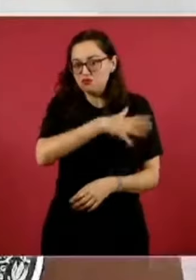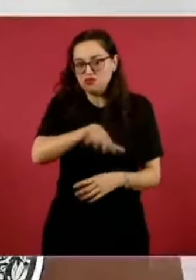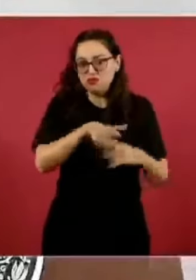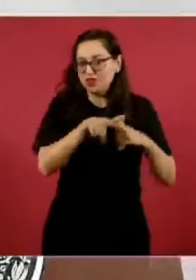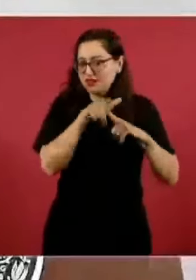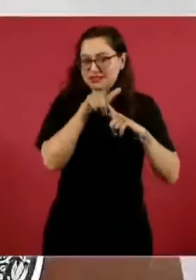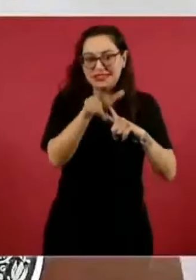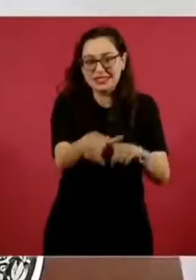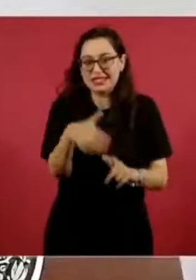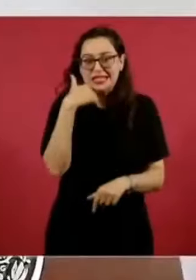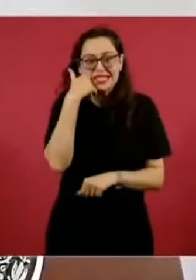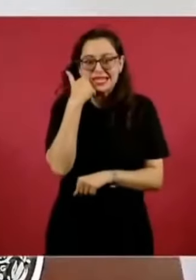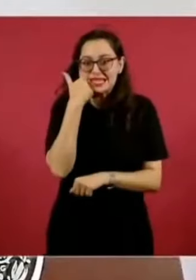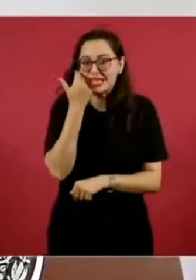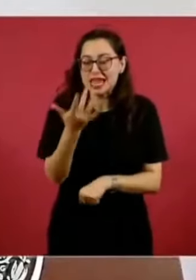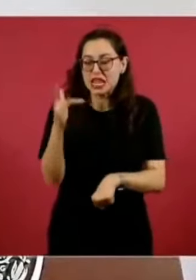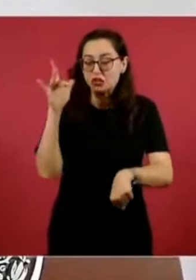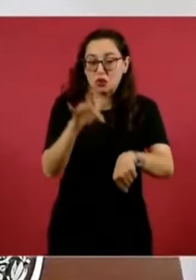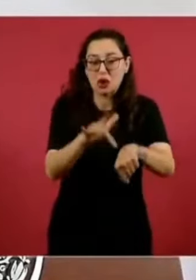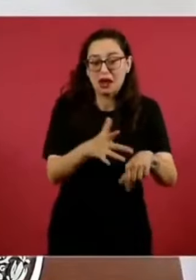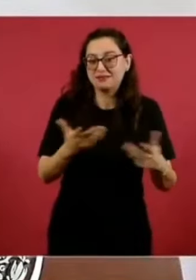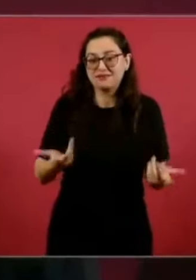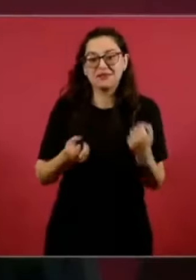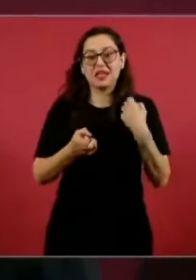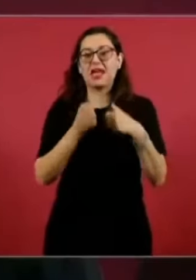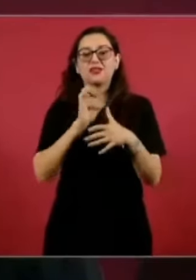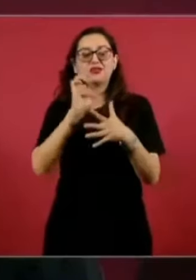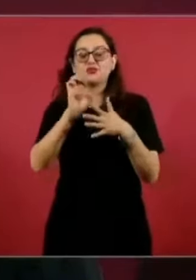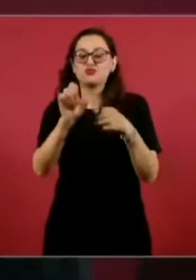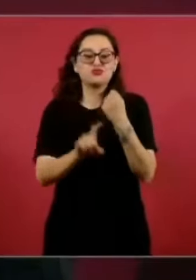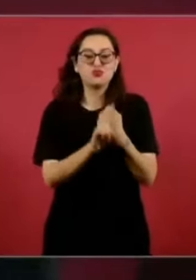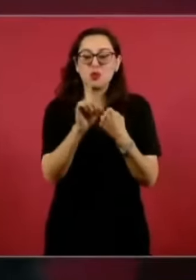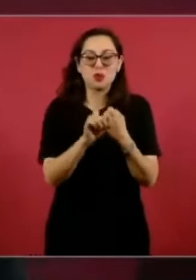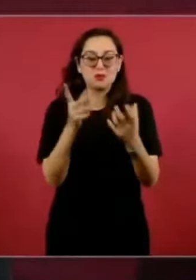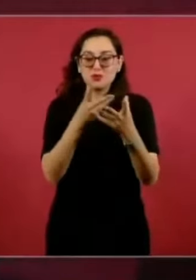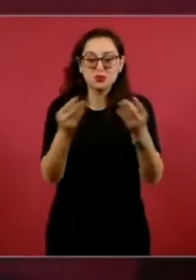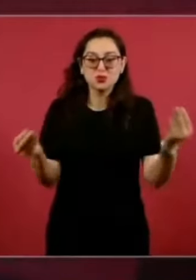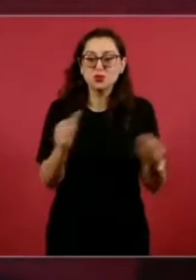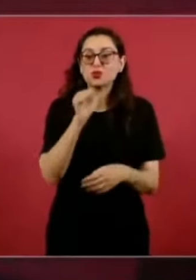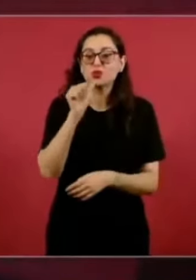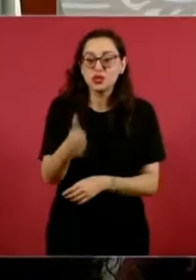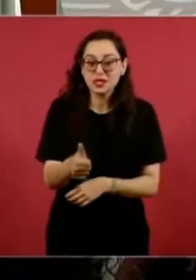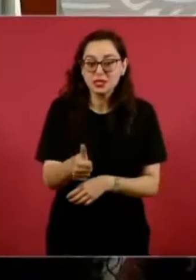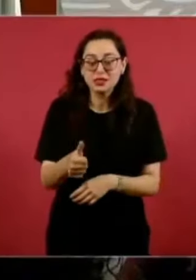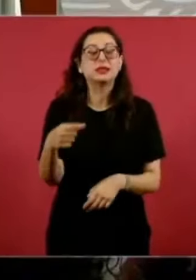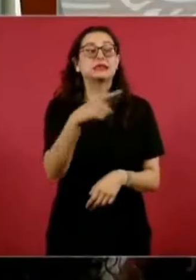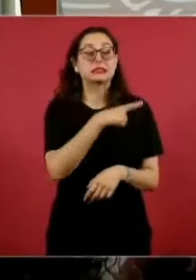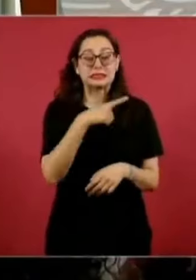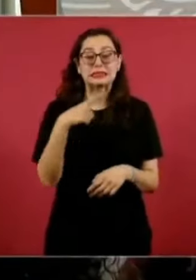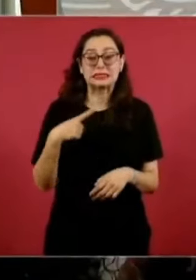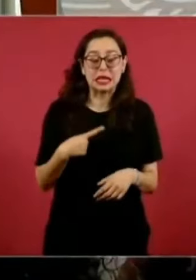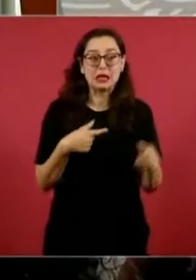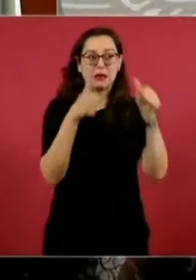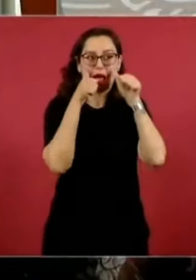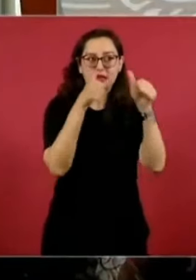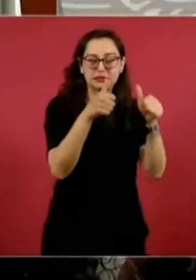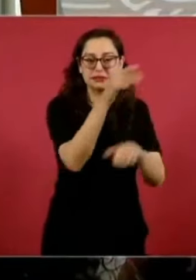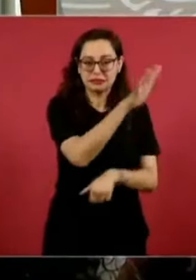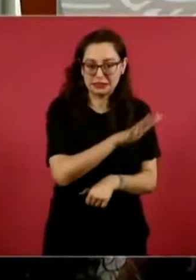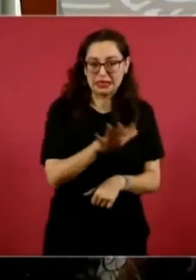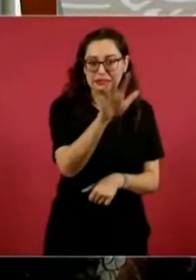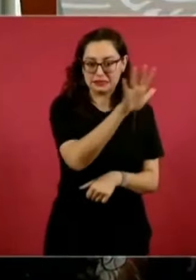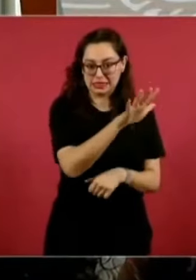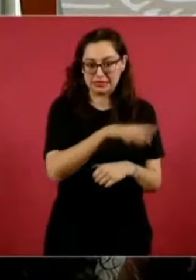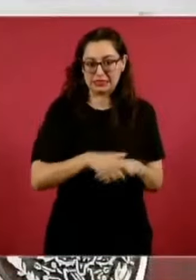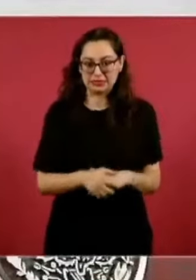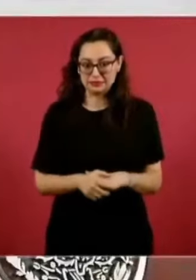no se resuelve el problema del todo. Yo recuerdo